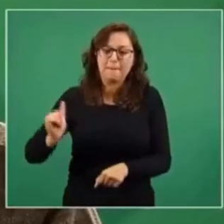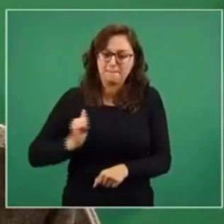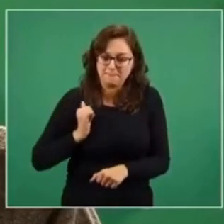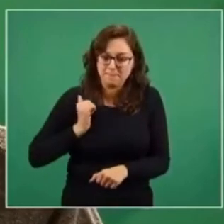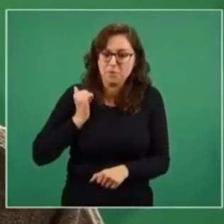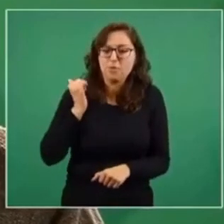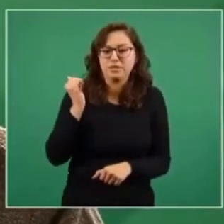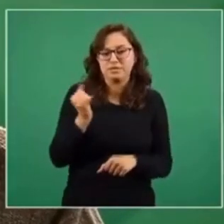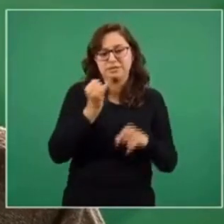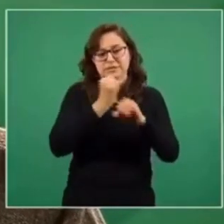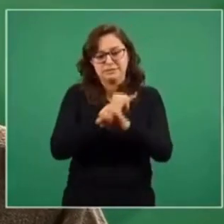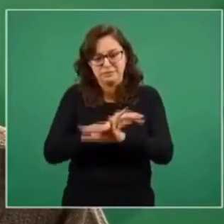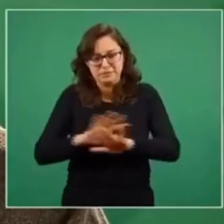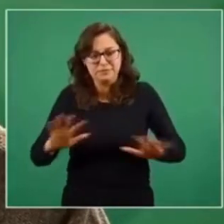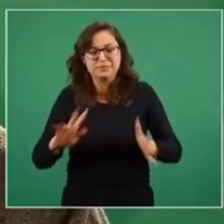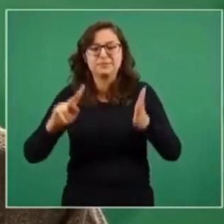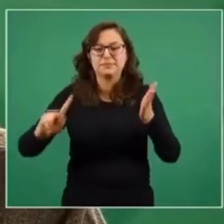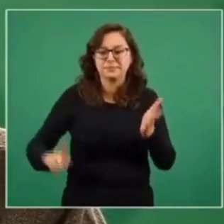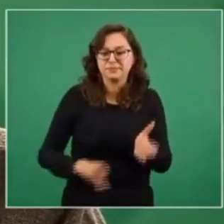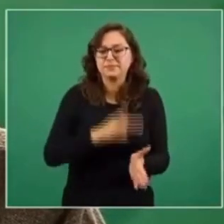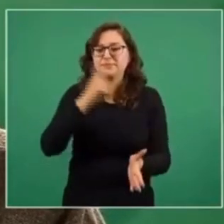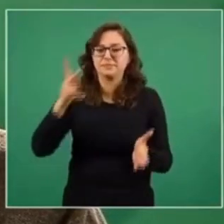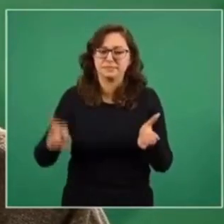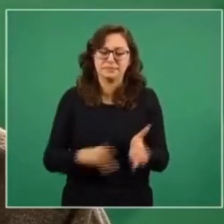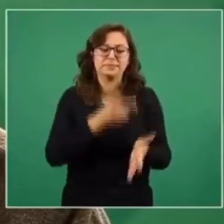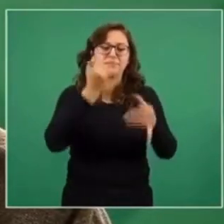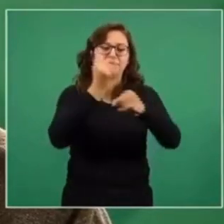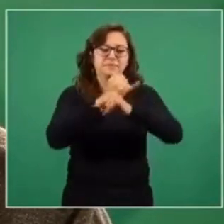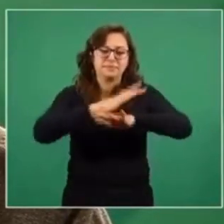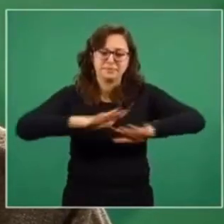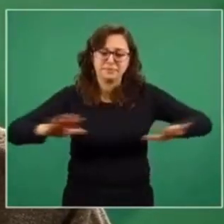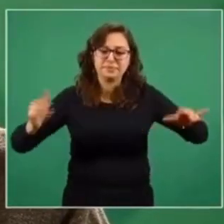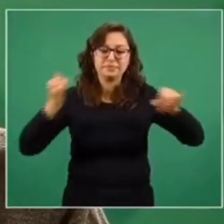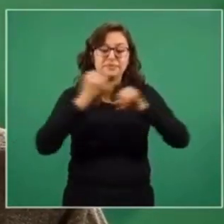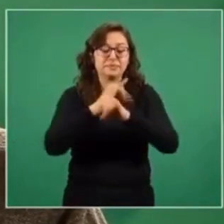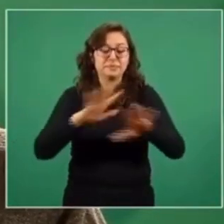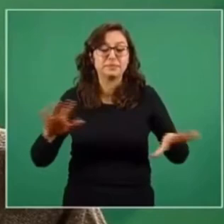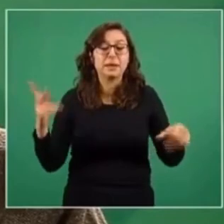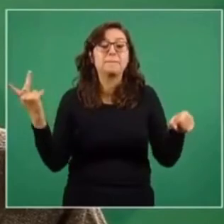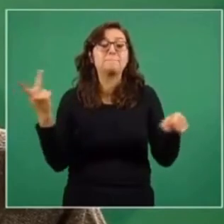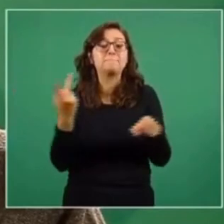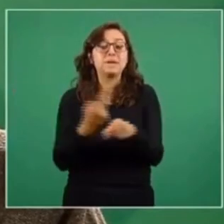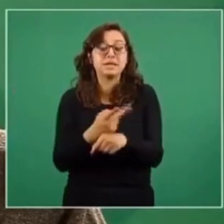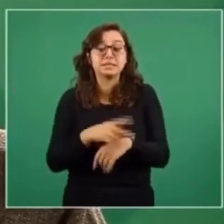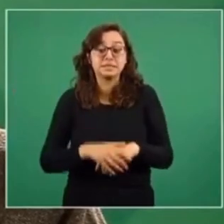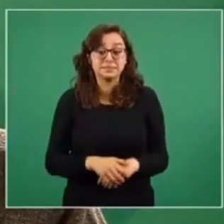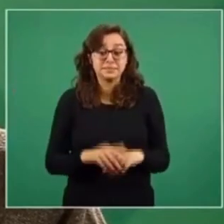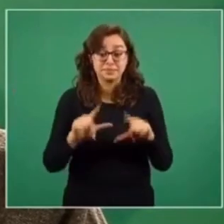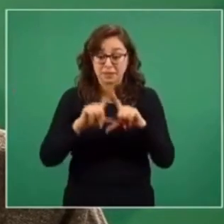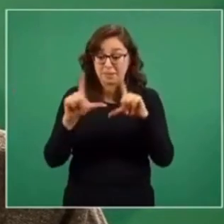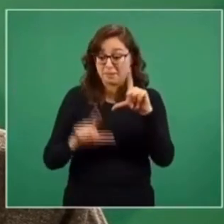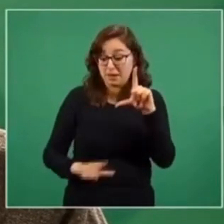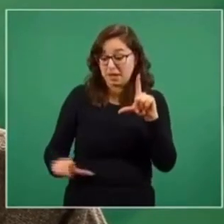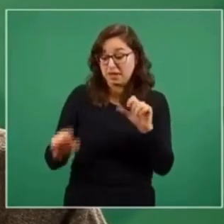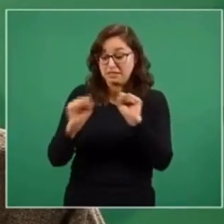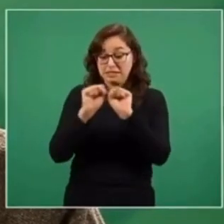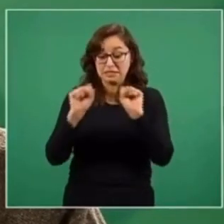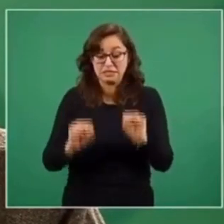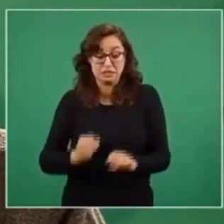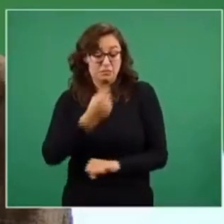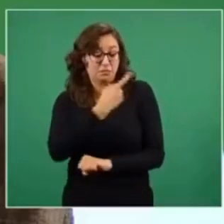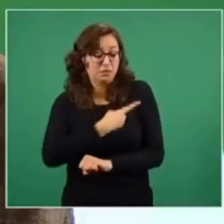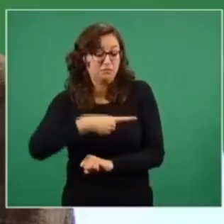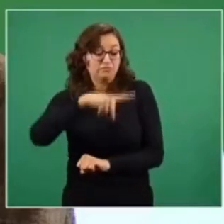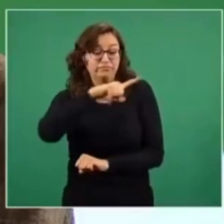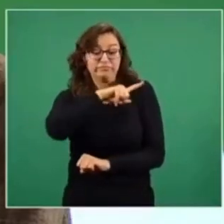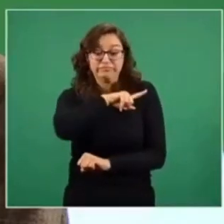Hemos dicho muchas veces, incluso antes de la epidemia, es que el sistema de salud mexicano está históricamente